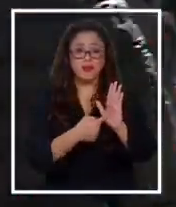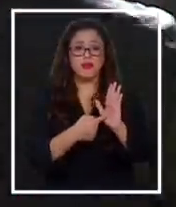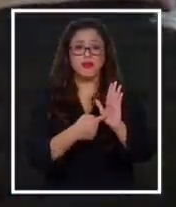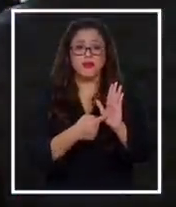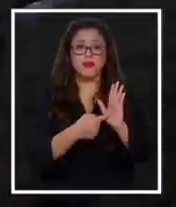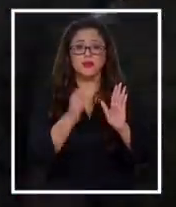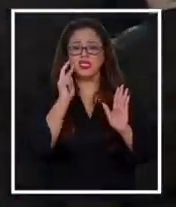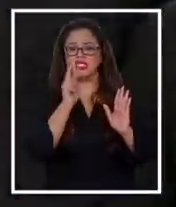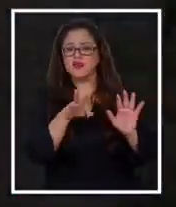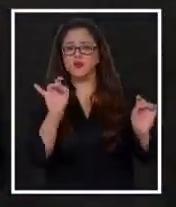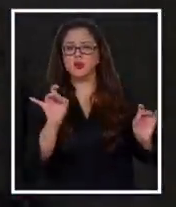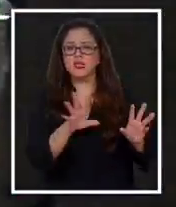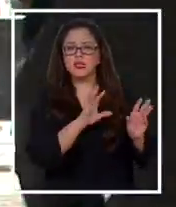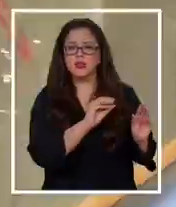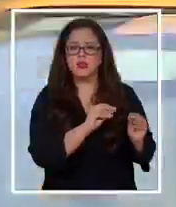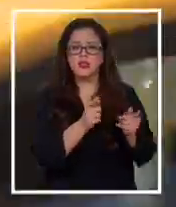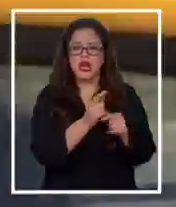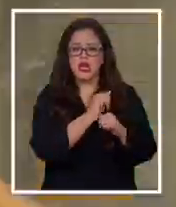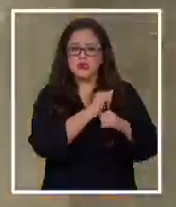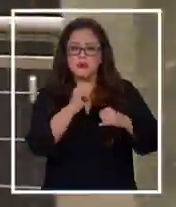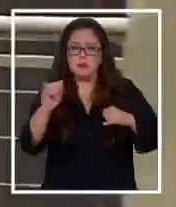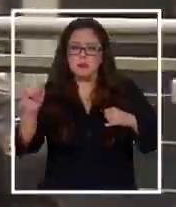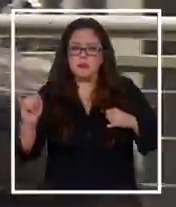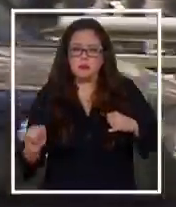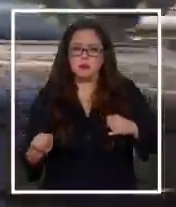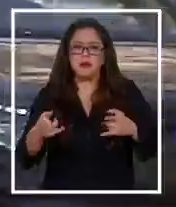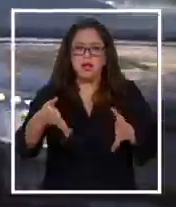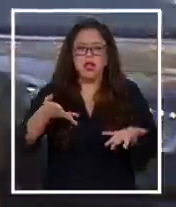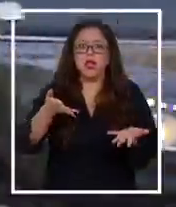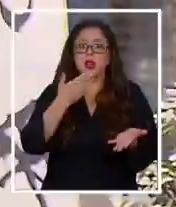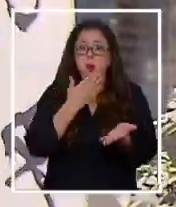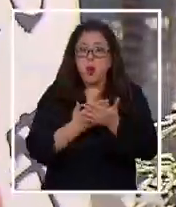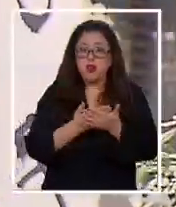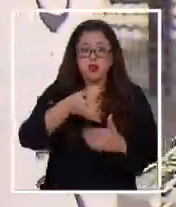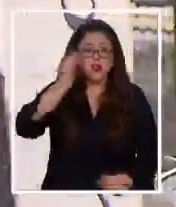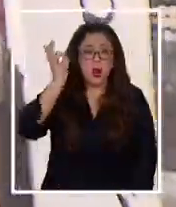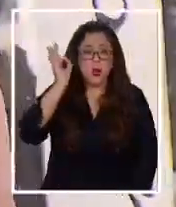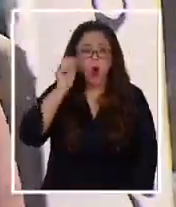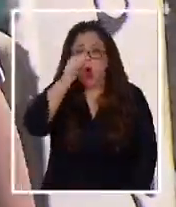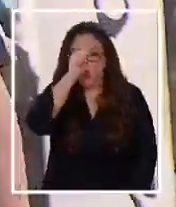se prevé extenso e implicará sesionar este domingo.